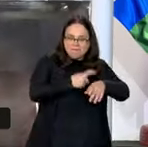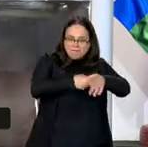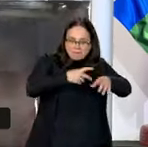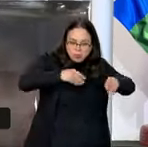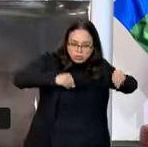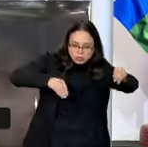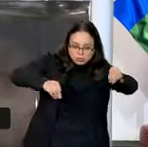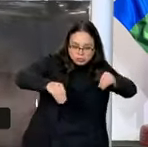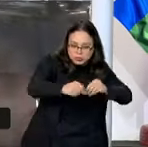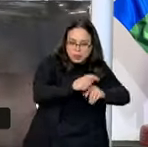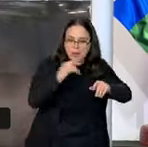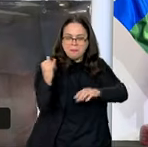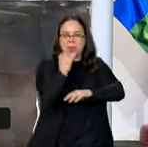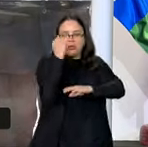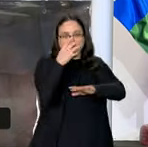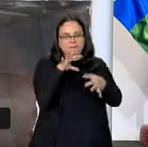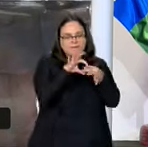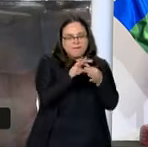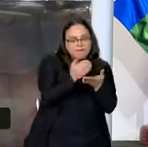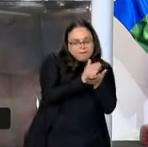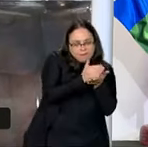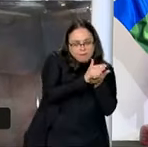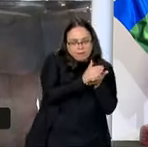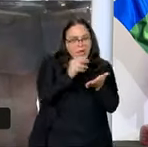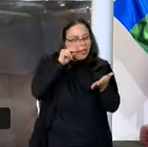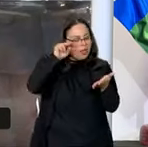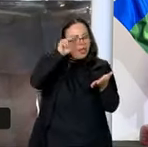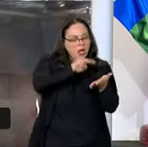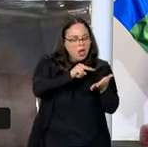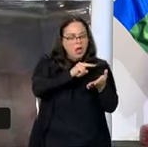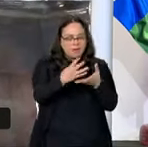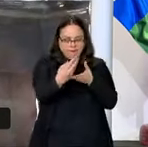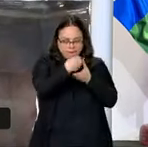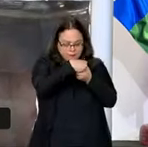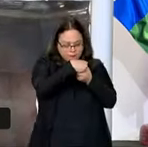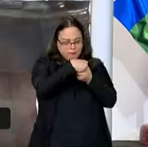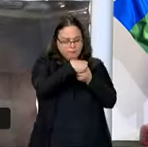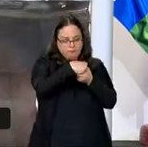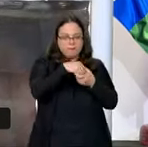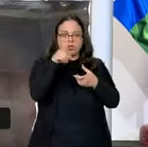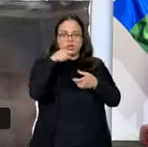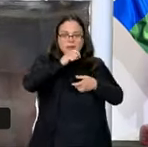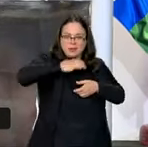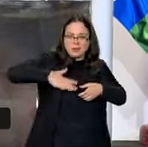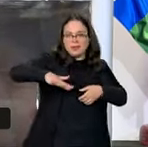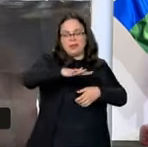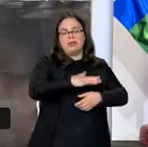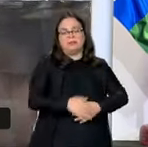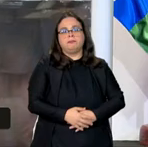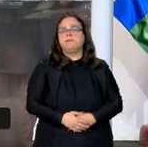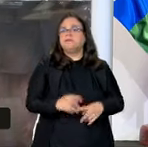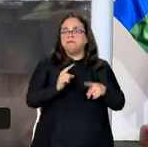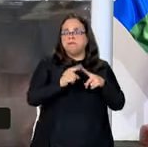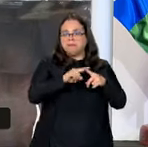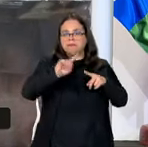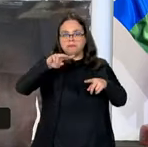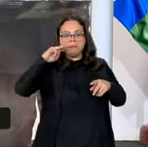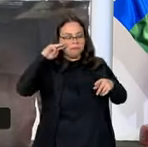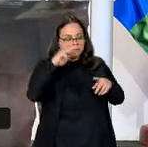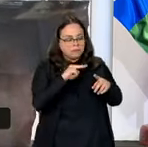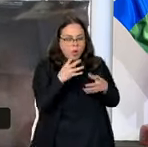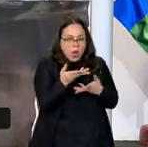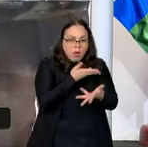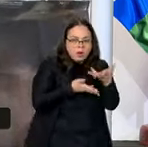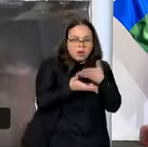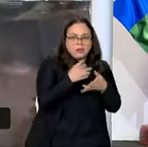visión del Brasil, en el sentido de mirar para dentro, mirar para nuestra región. Porque todos nosotros